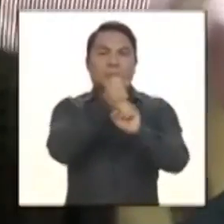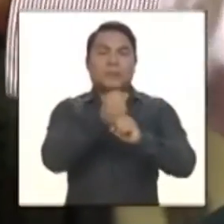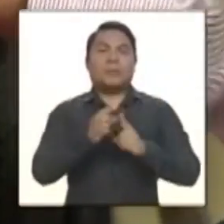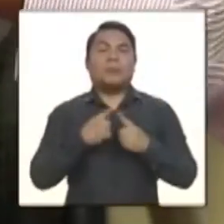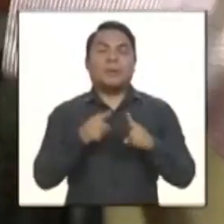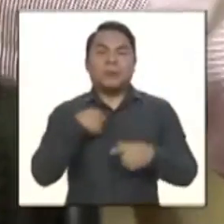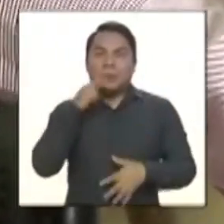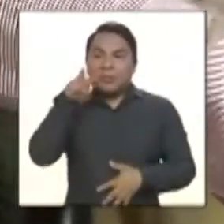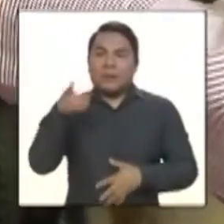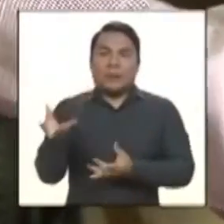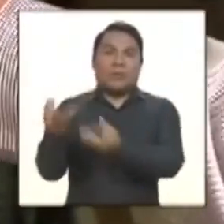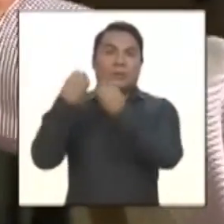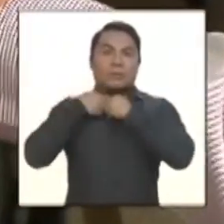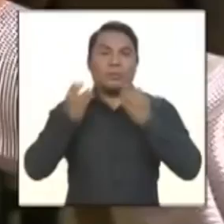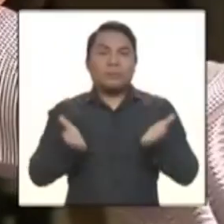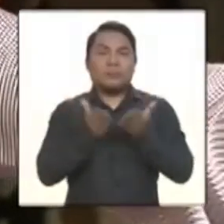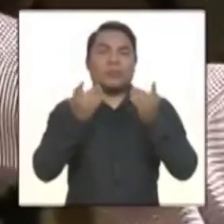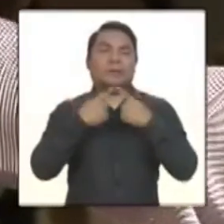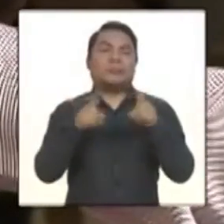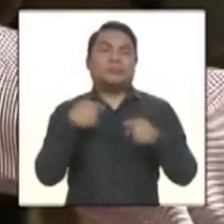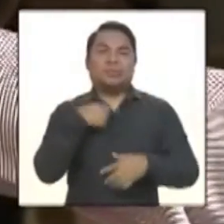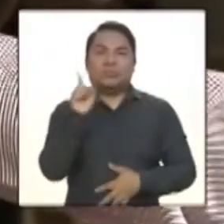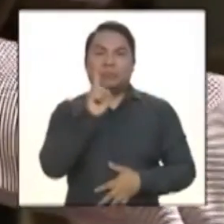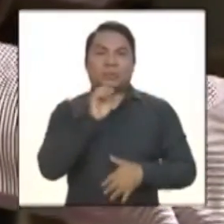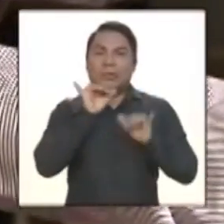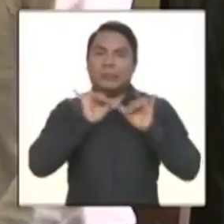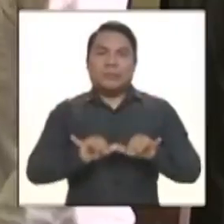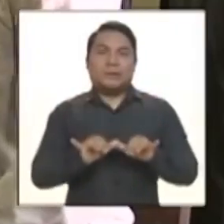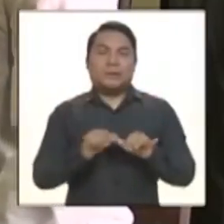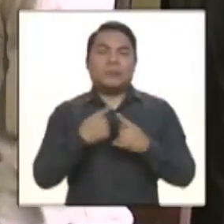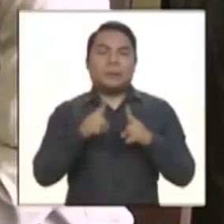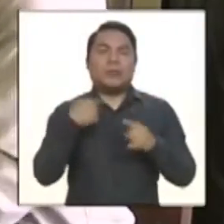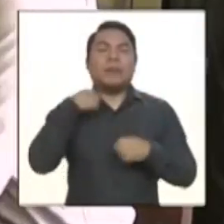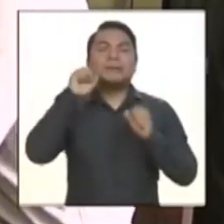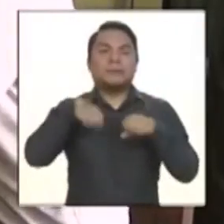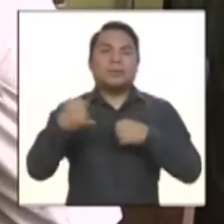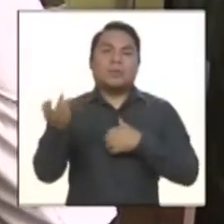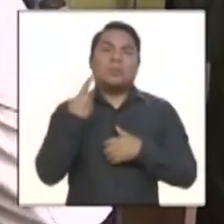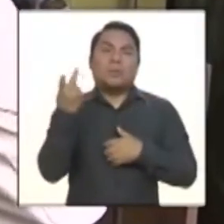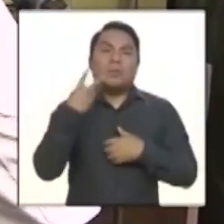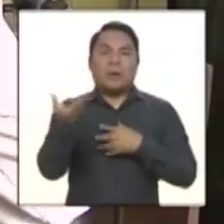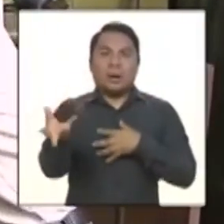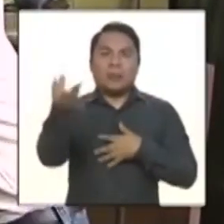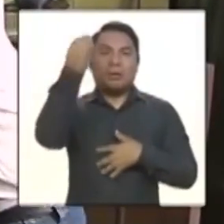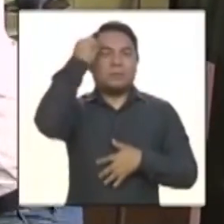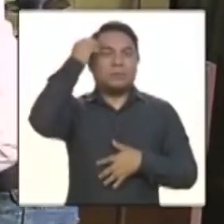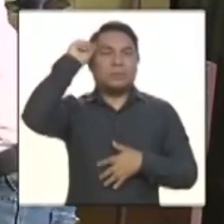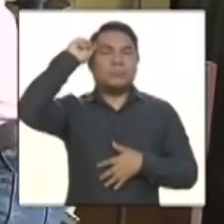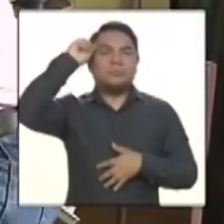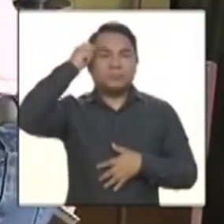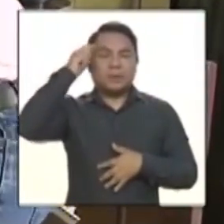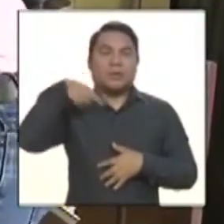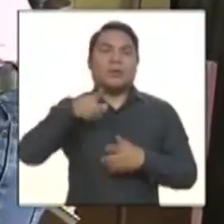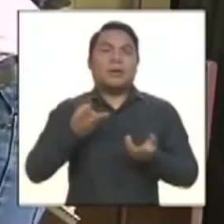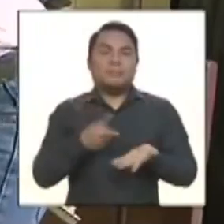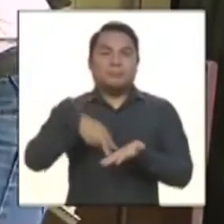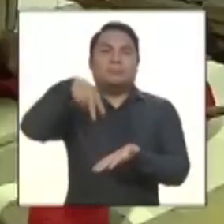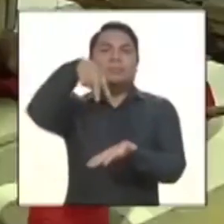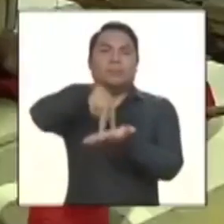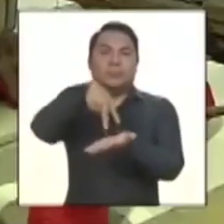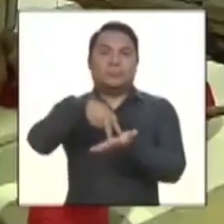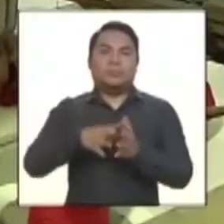Entonces yo veo eso, entonces yo no me quedo, yo no me quedo ahí. Entonces él tiene ese chip que te hace levantarte, ¿no?